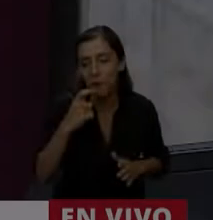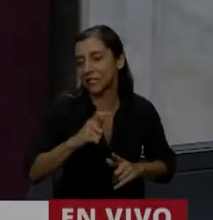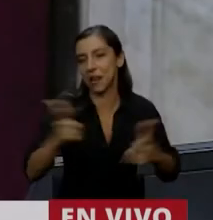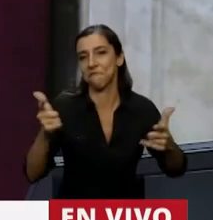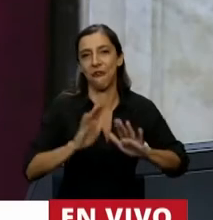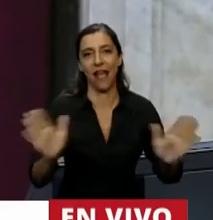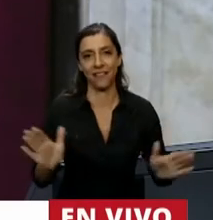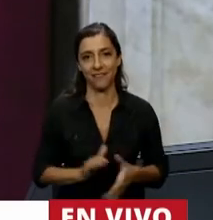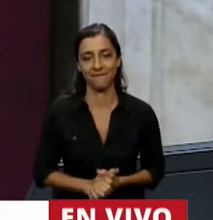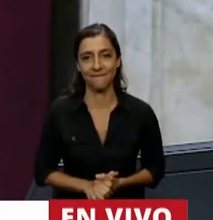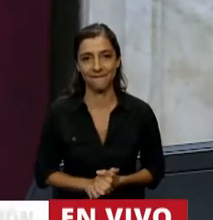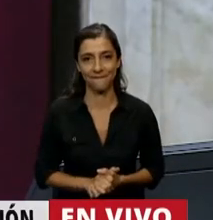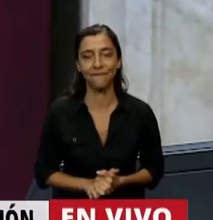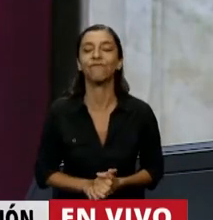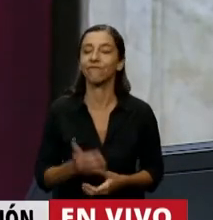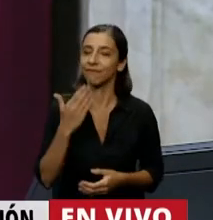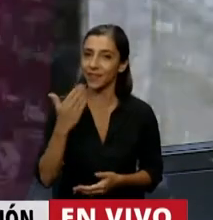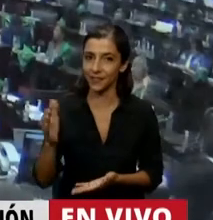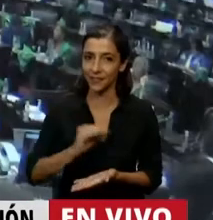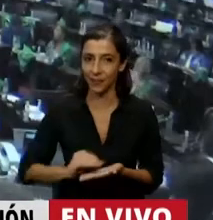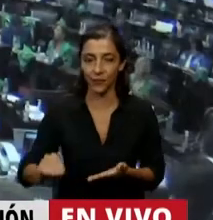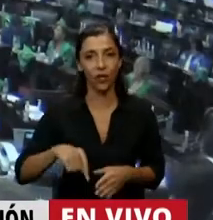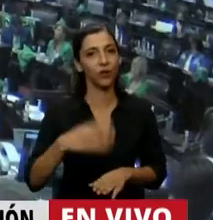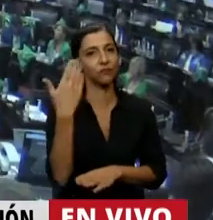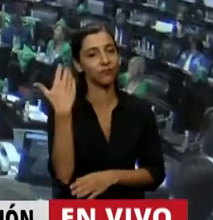El uso de la palabra del diputado Danilo Adrián Flores.